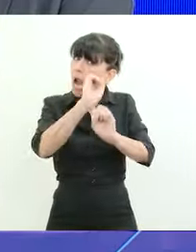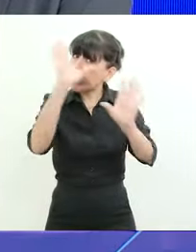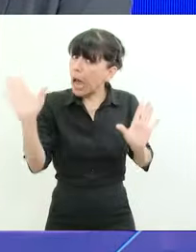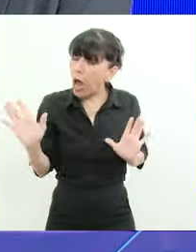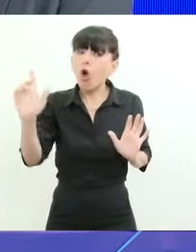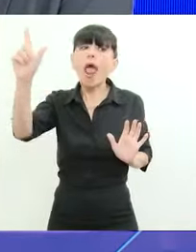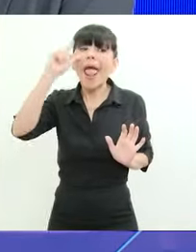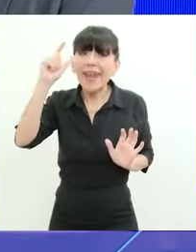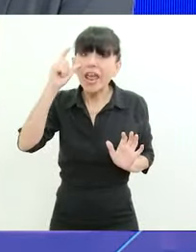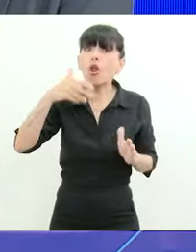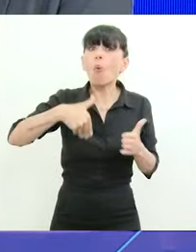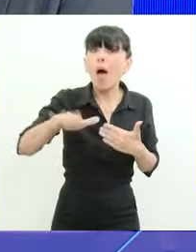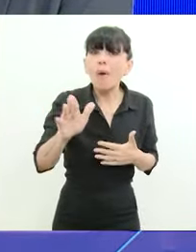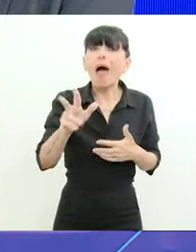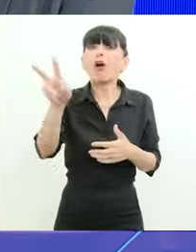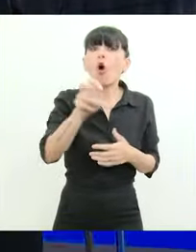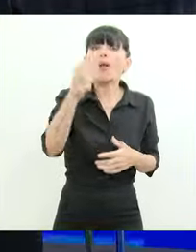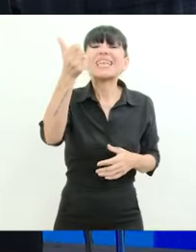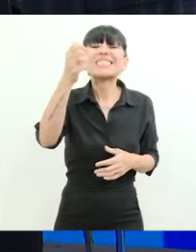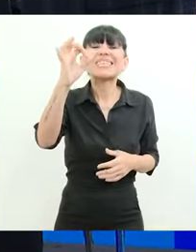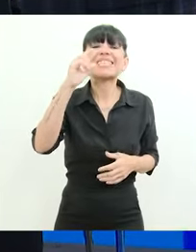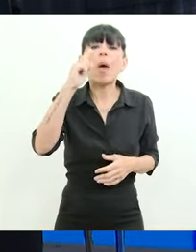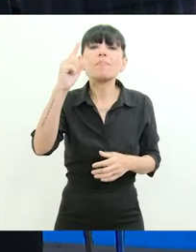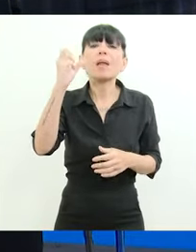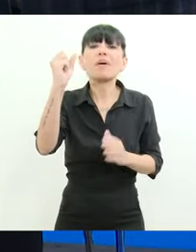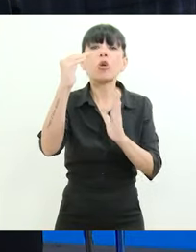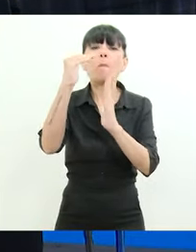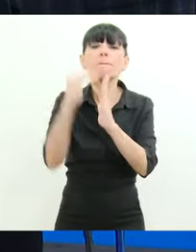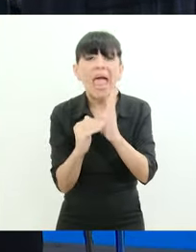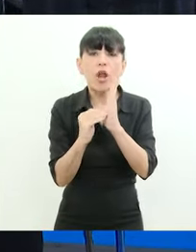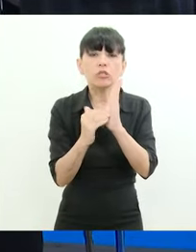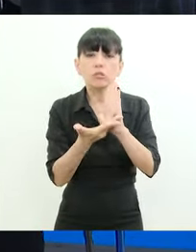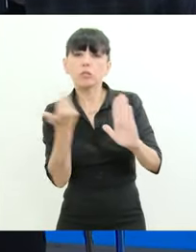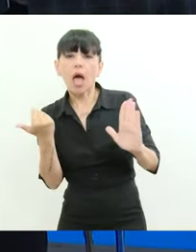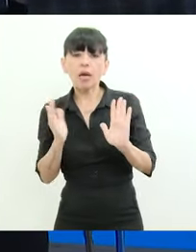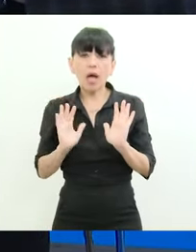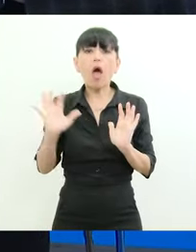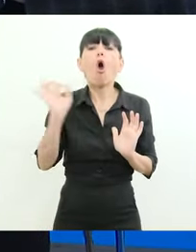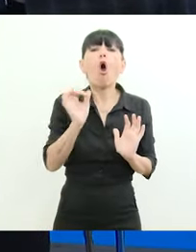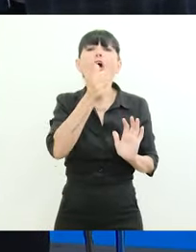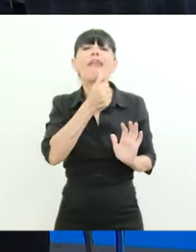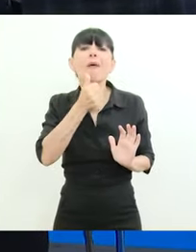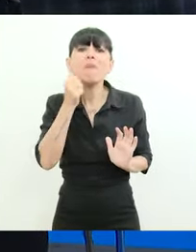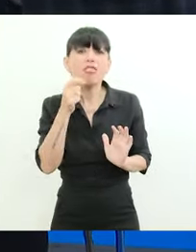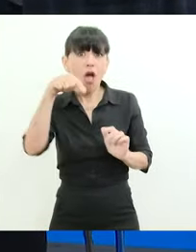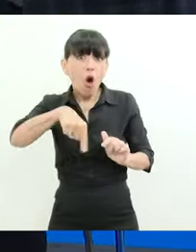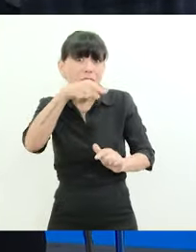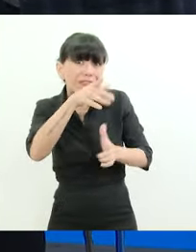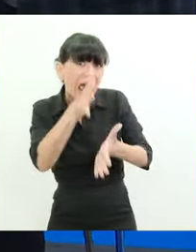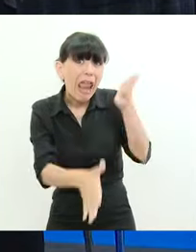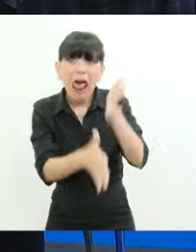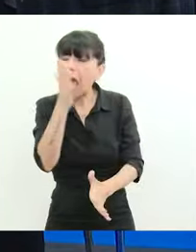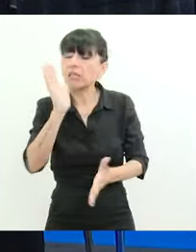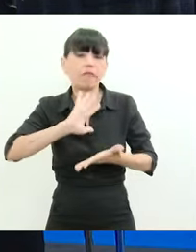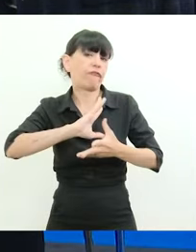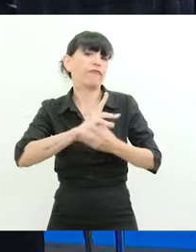va a cobrar 60.000 pesos menos mire los 21.000 pesos de medicamento por mes que usted tiene gratuito se acaban se